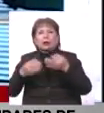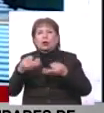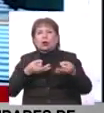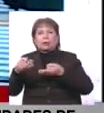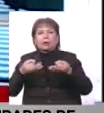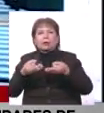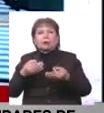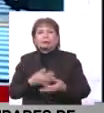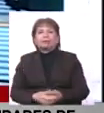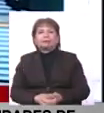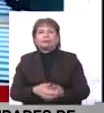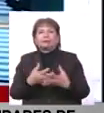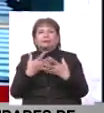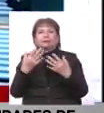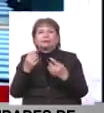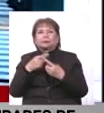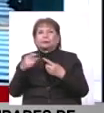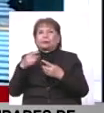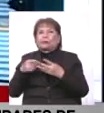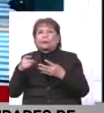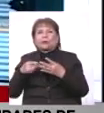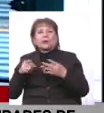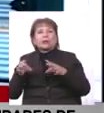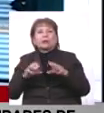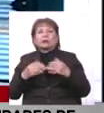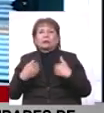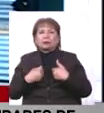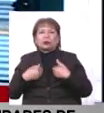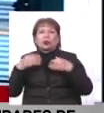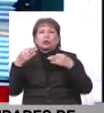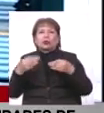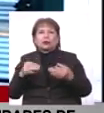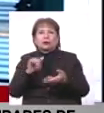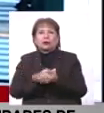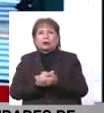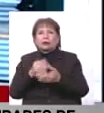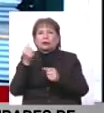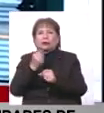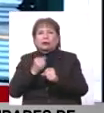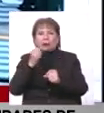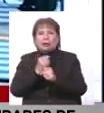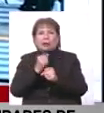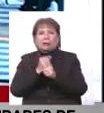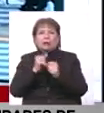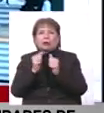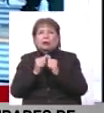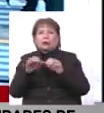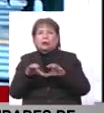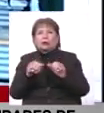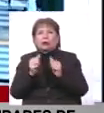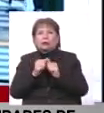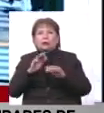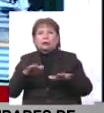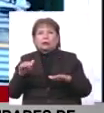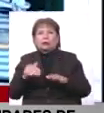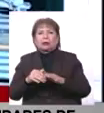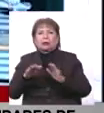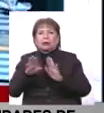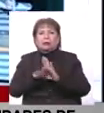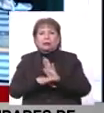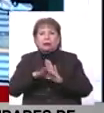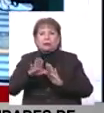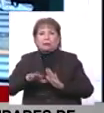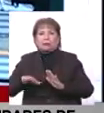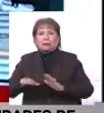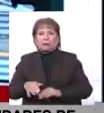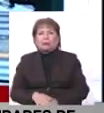también. O sea, hay muchos aspectos que deberíamos tener en consideración. Y yo creo que trabajando con niños y niñas adolescentes, desde la etapa